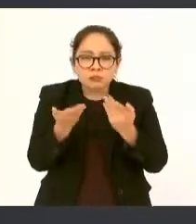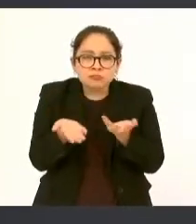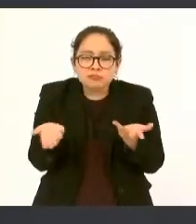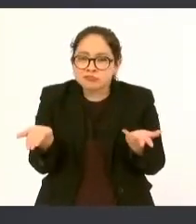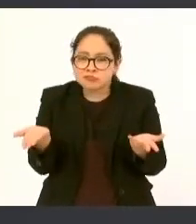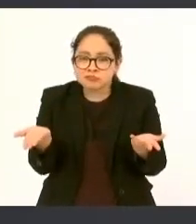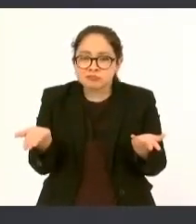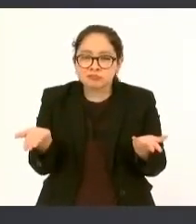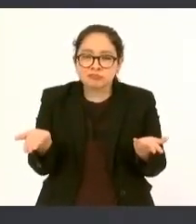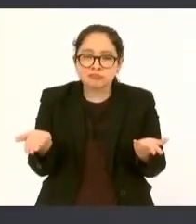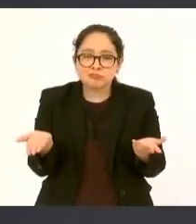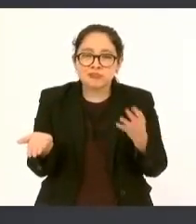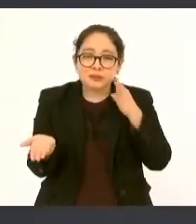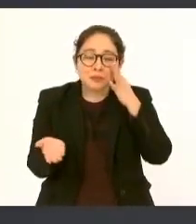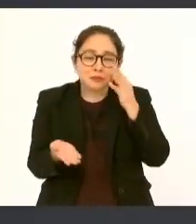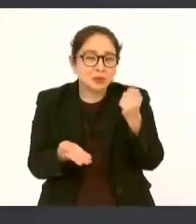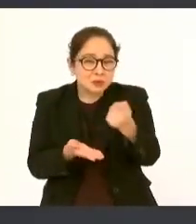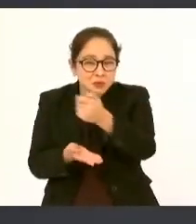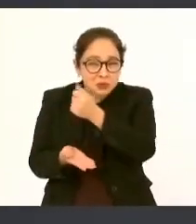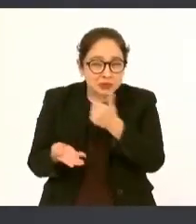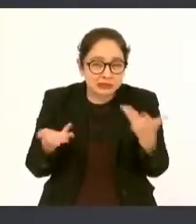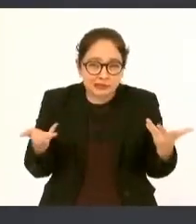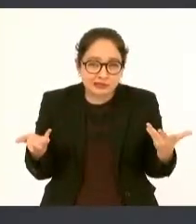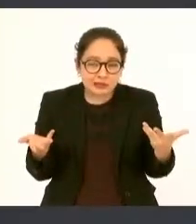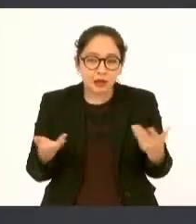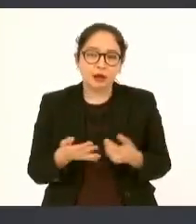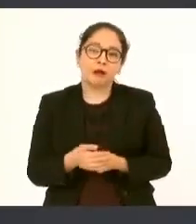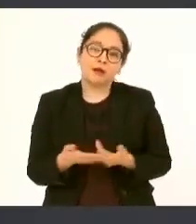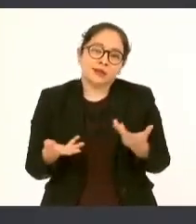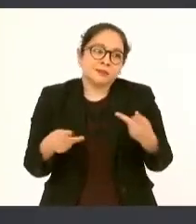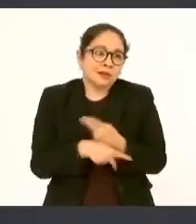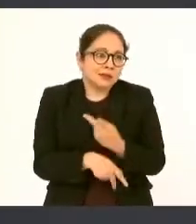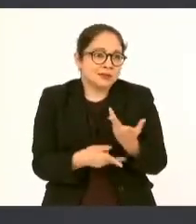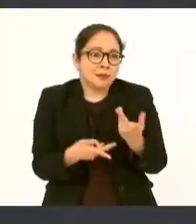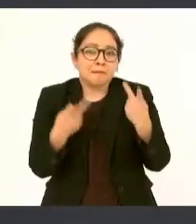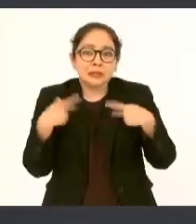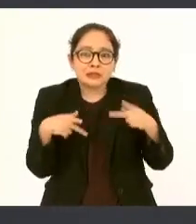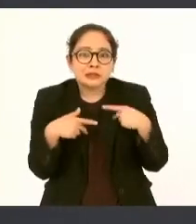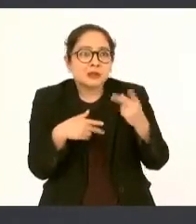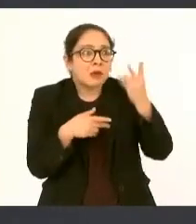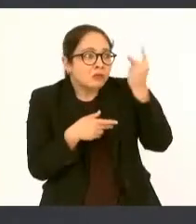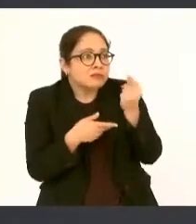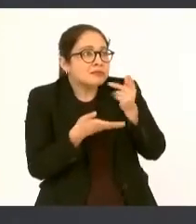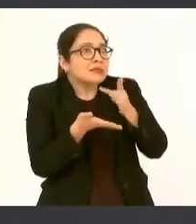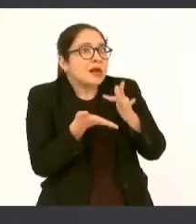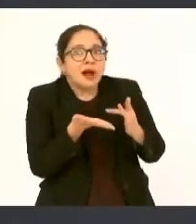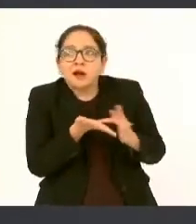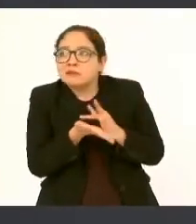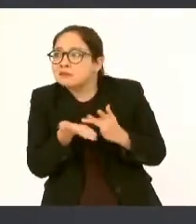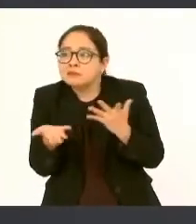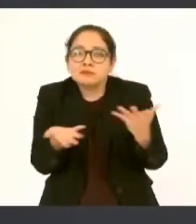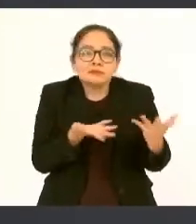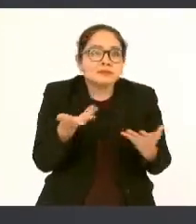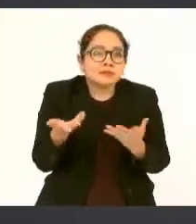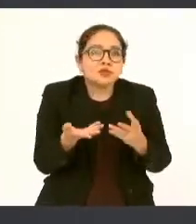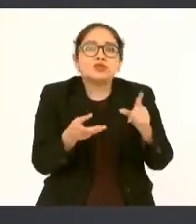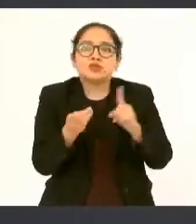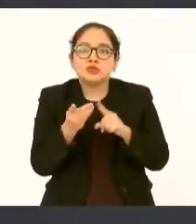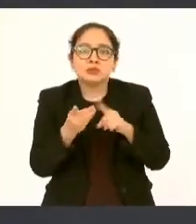entonces que sucede que para recibir sus apoyos la gente tiene que ir hasta lugares